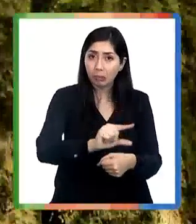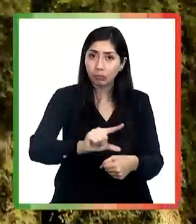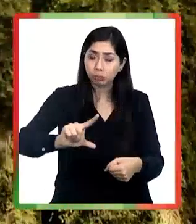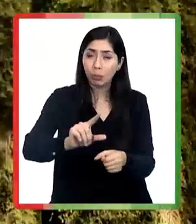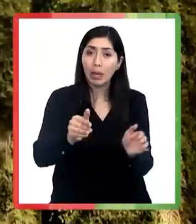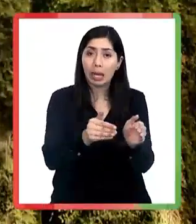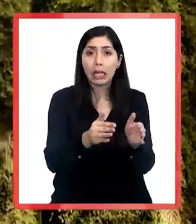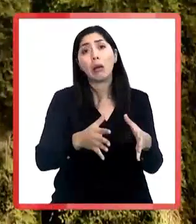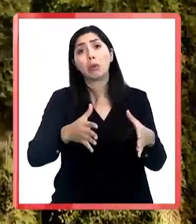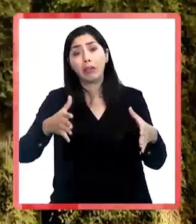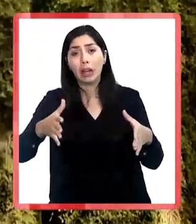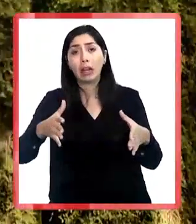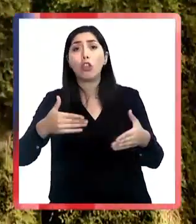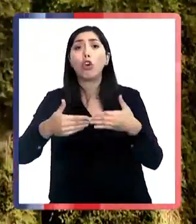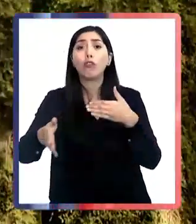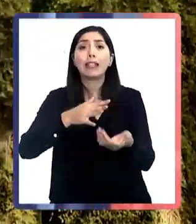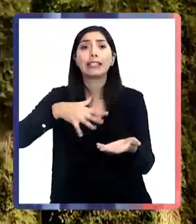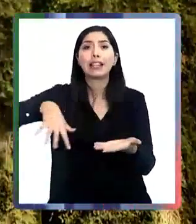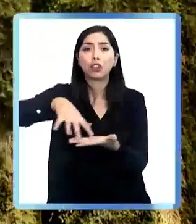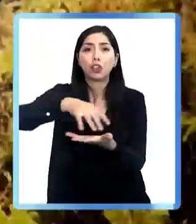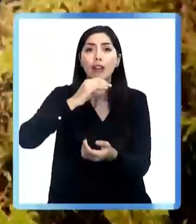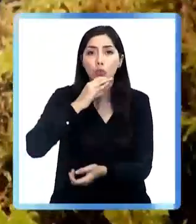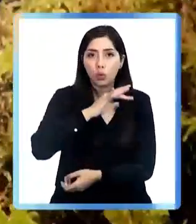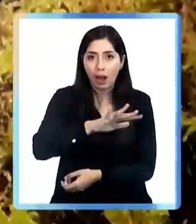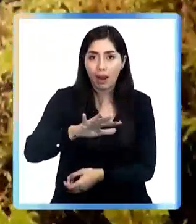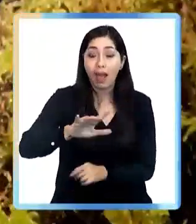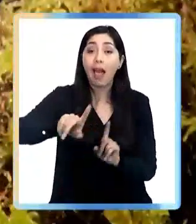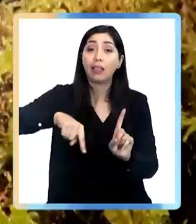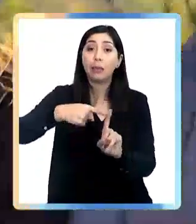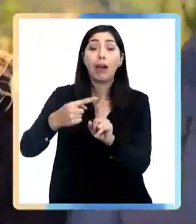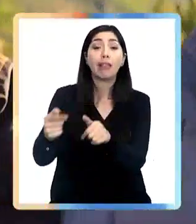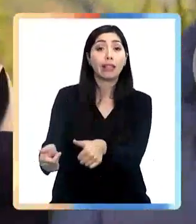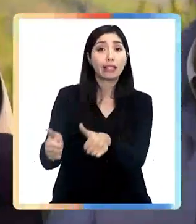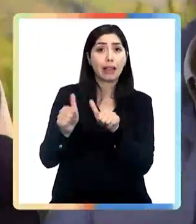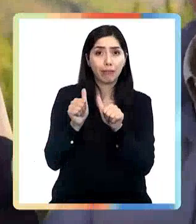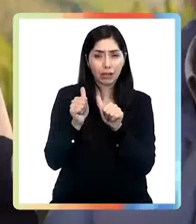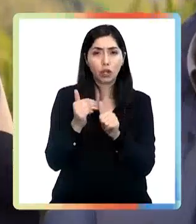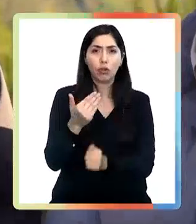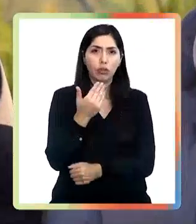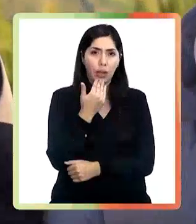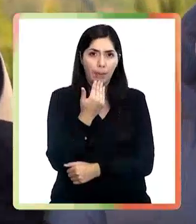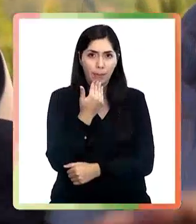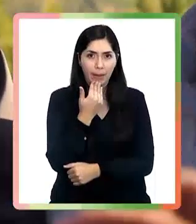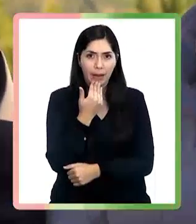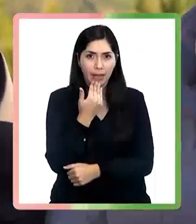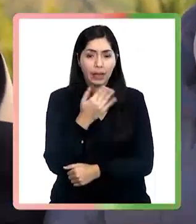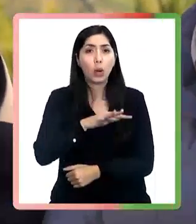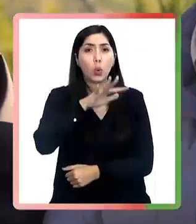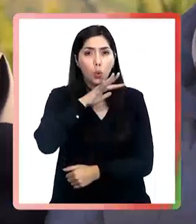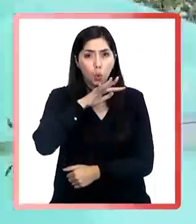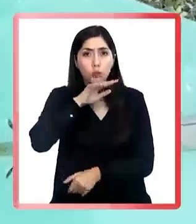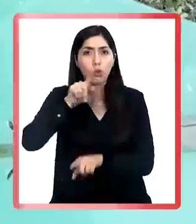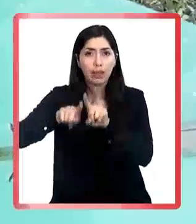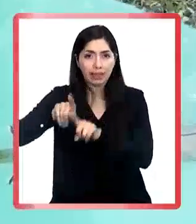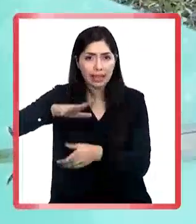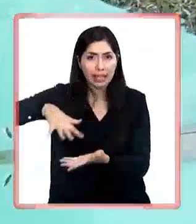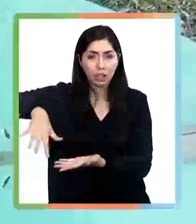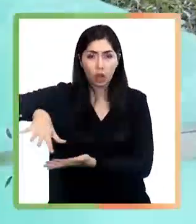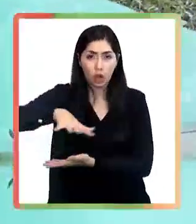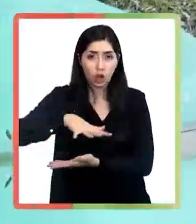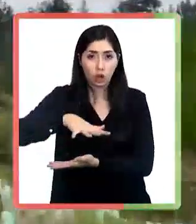propiedad en sectores rurales, pero además el desafío de la integridad del uso del territorio.